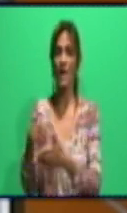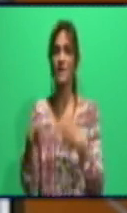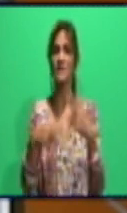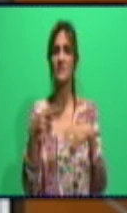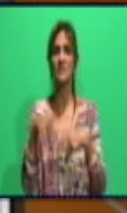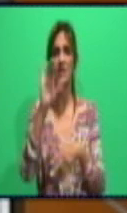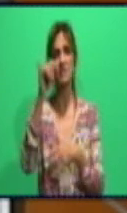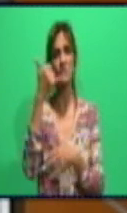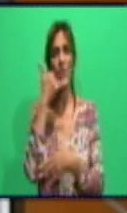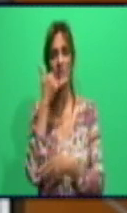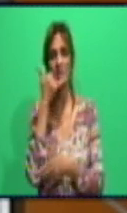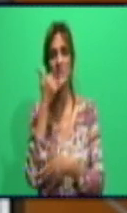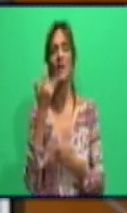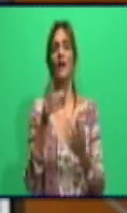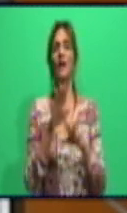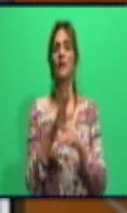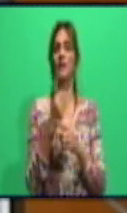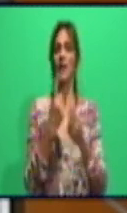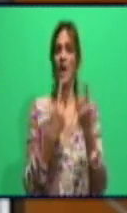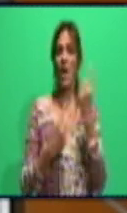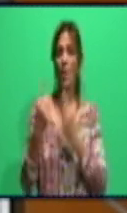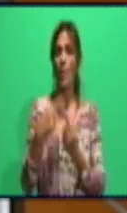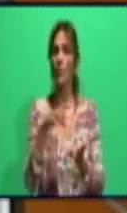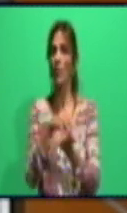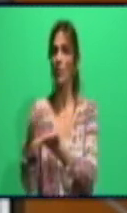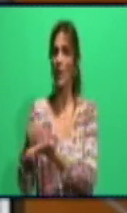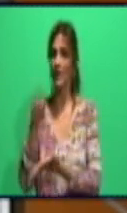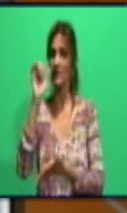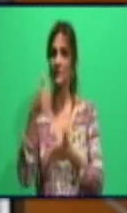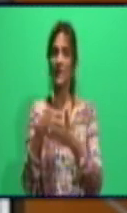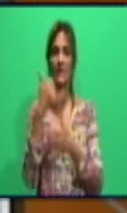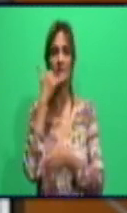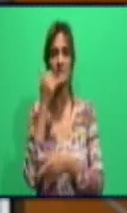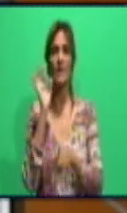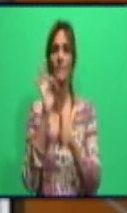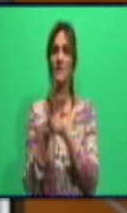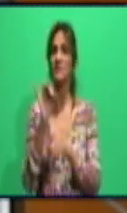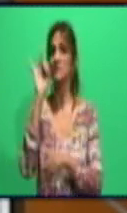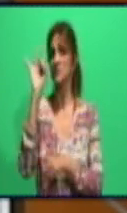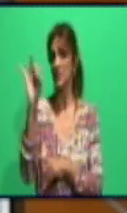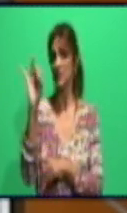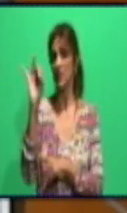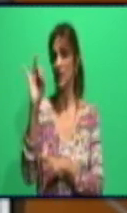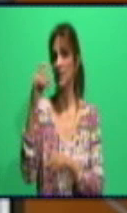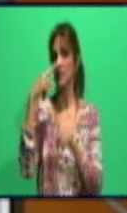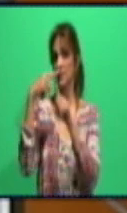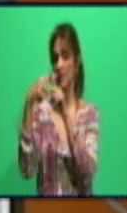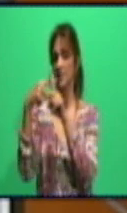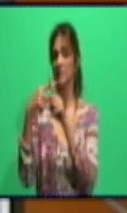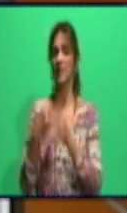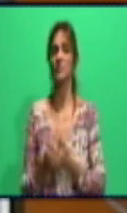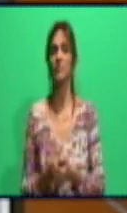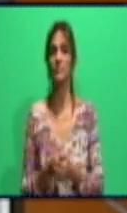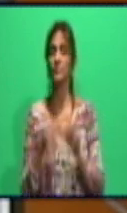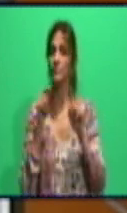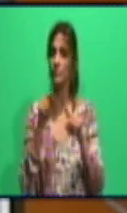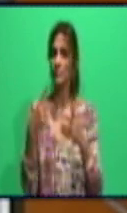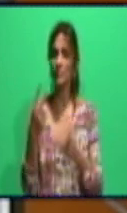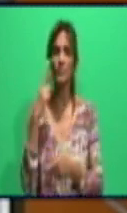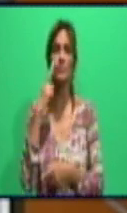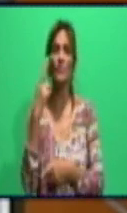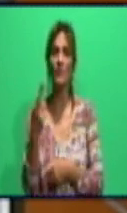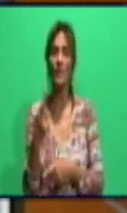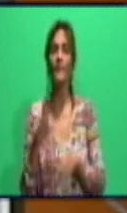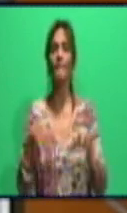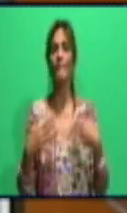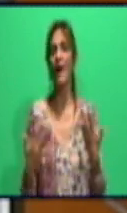la mañana ya algunas estaban prestando servicio. Y esto es un mérito más para los ejecutivos comerciales que apenas tienen la